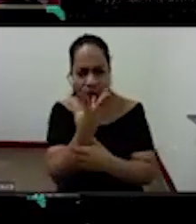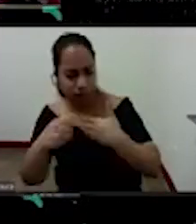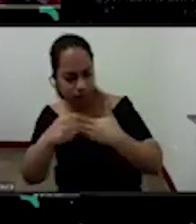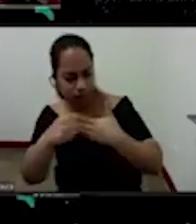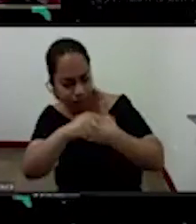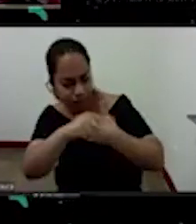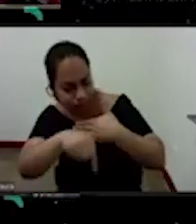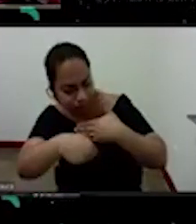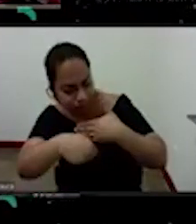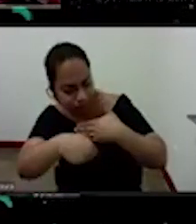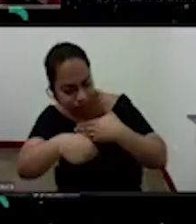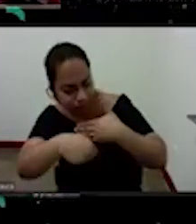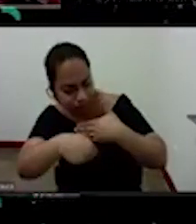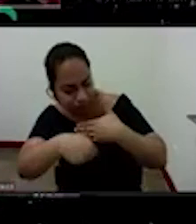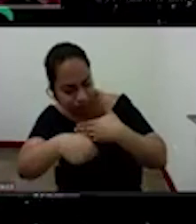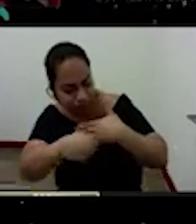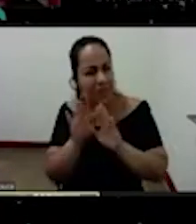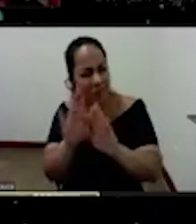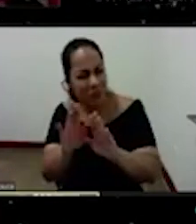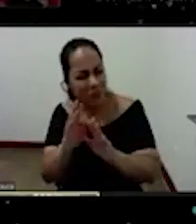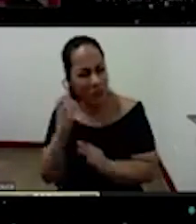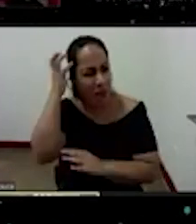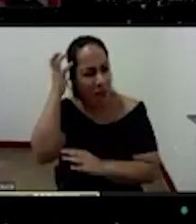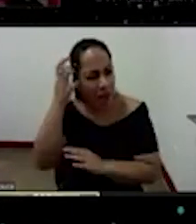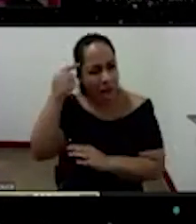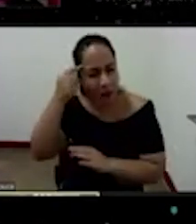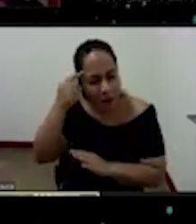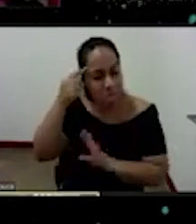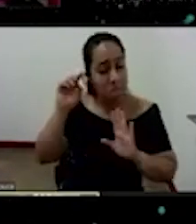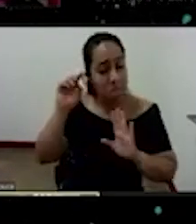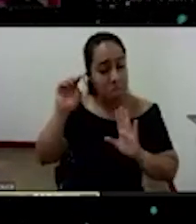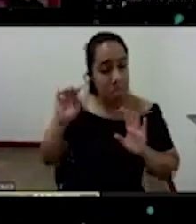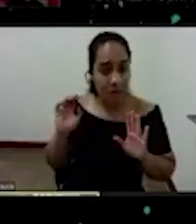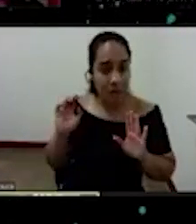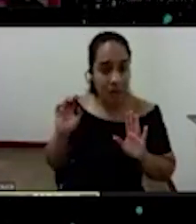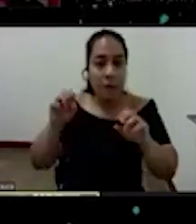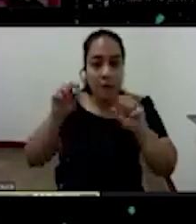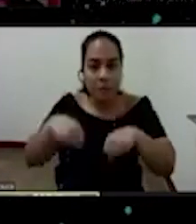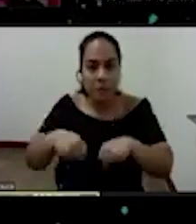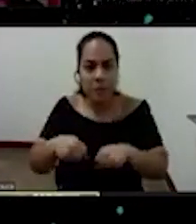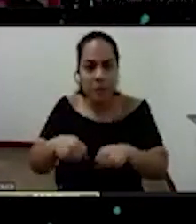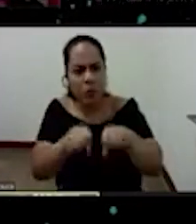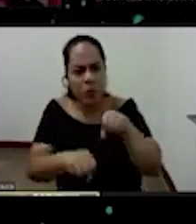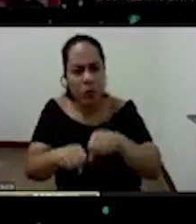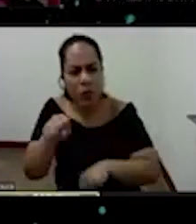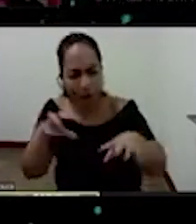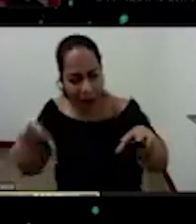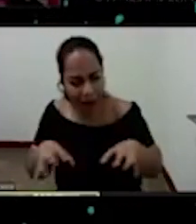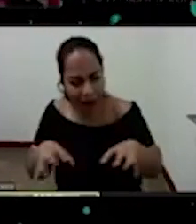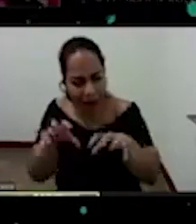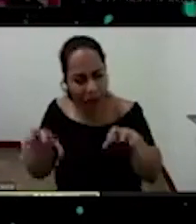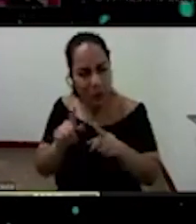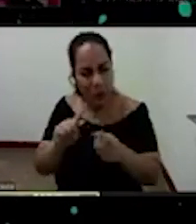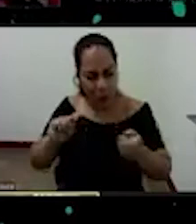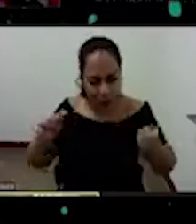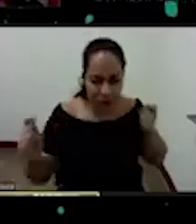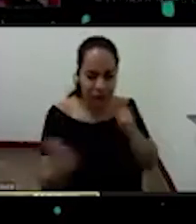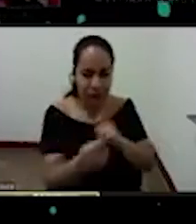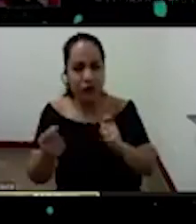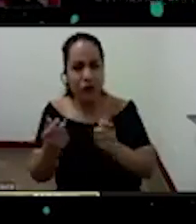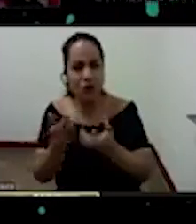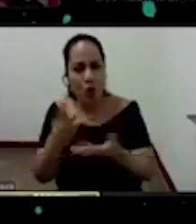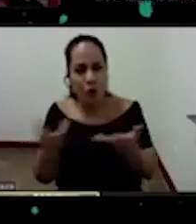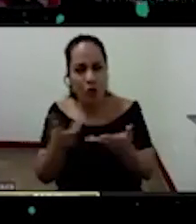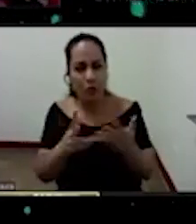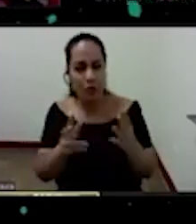de la región judio cristiana del pensamiento occidental sería de hecho una acción de la resignificación de los